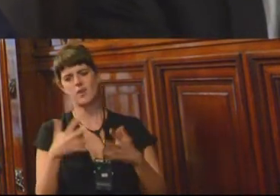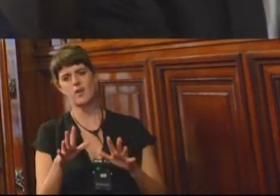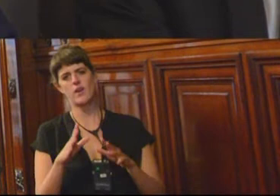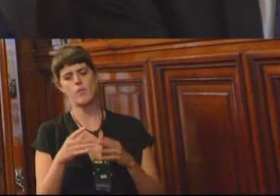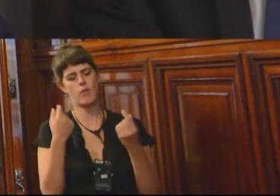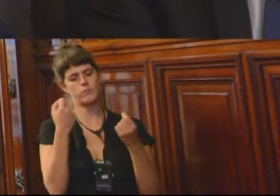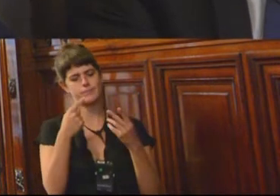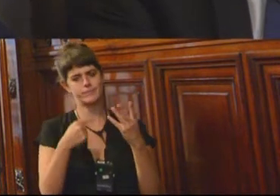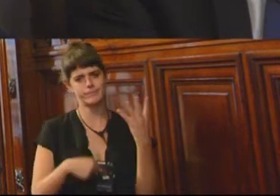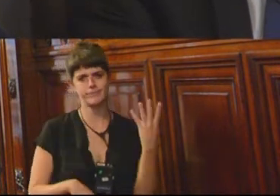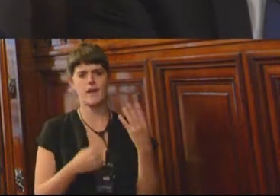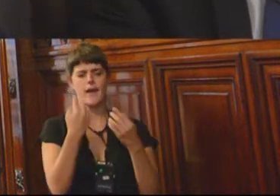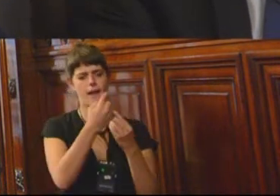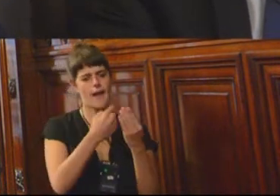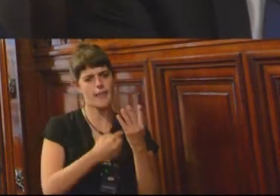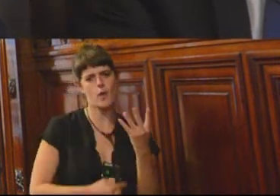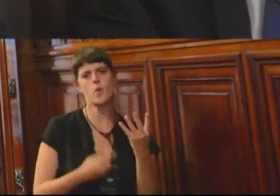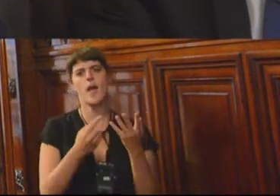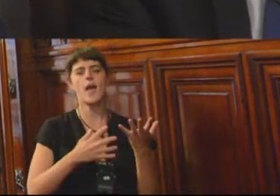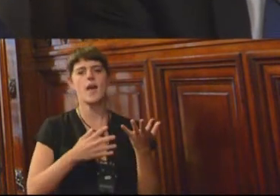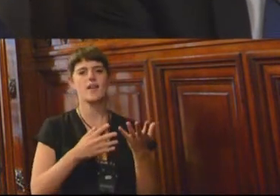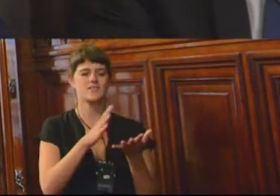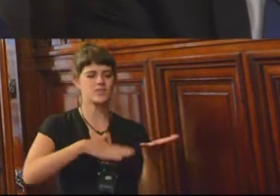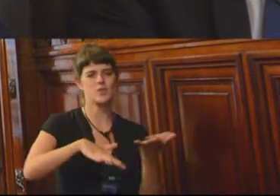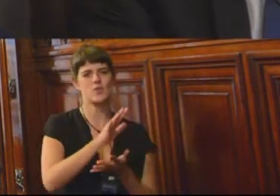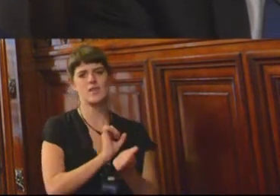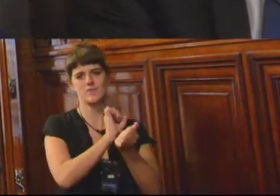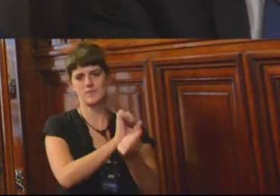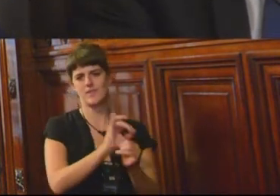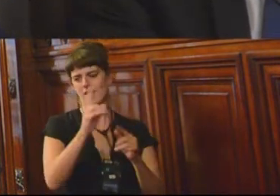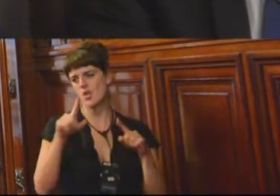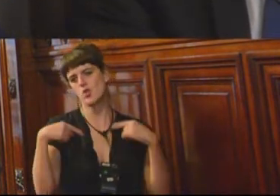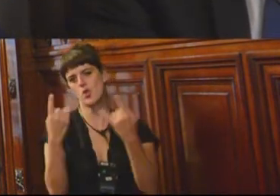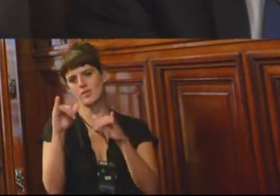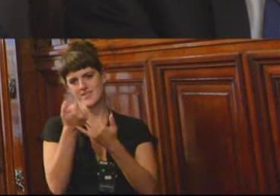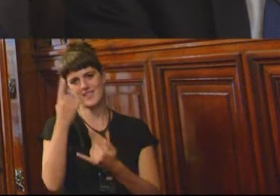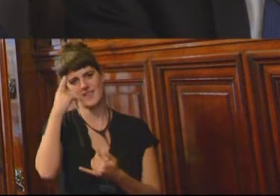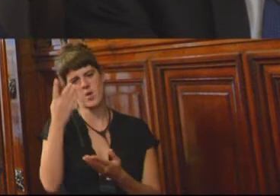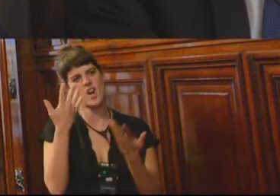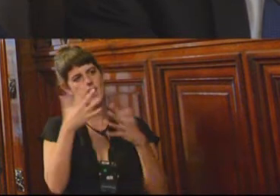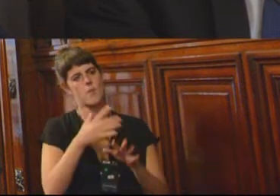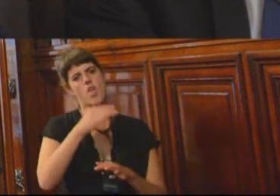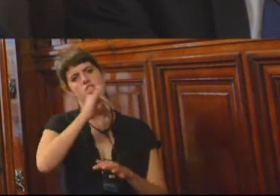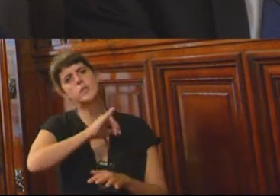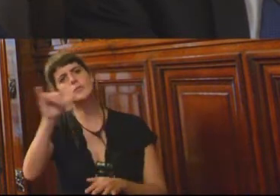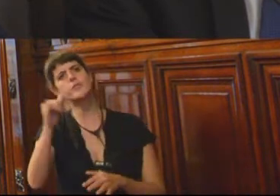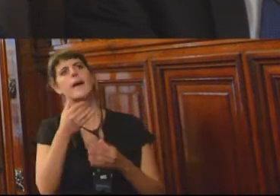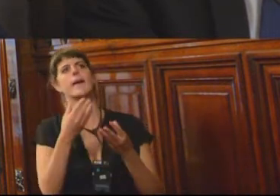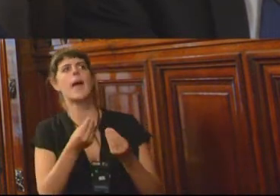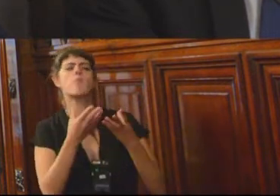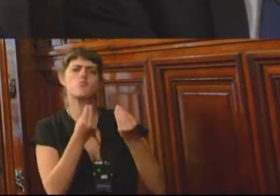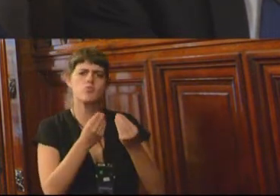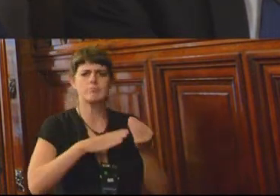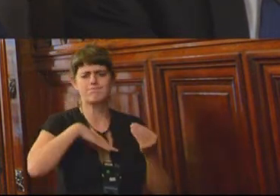y denunciar las condiciones de detención que todos sabemos que existen en nuestra región y denunciar ni tanto el hacinamiento como la extrema